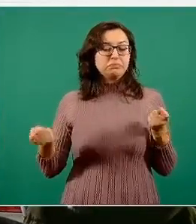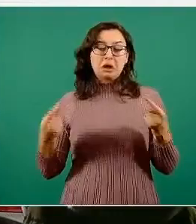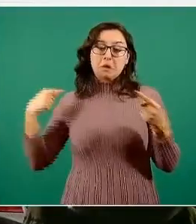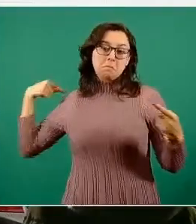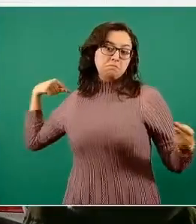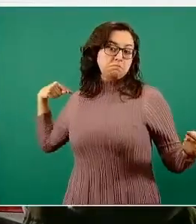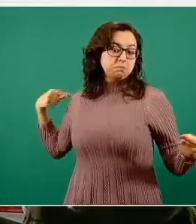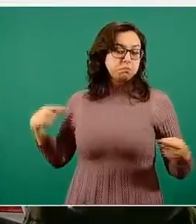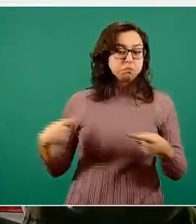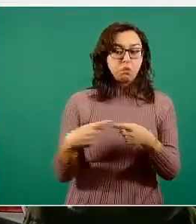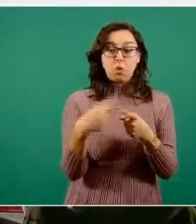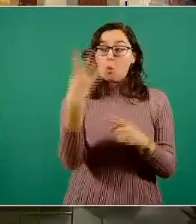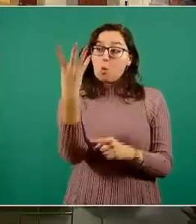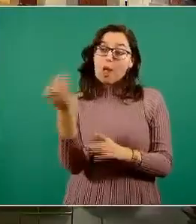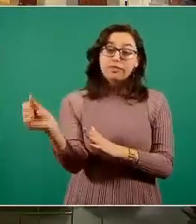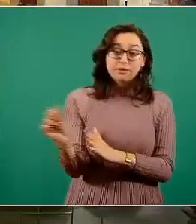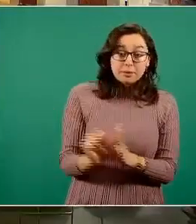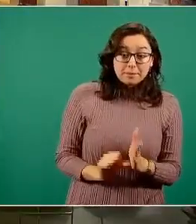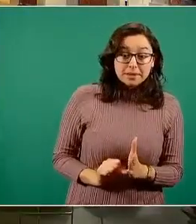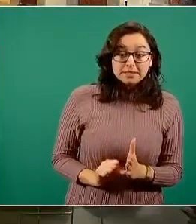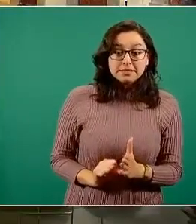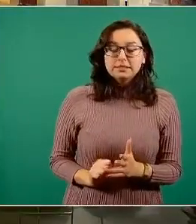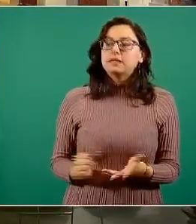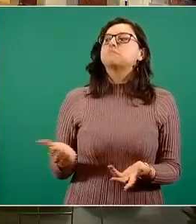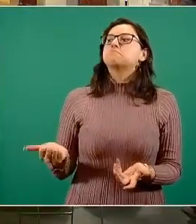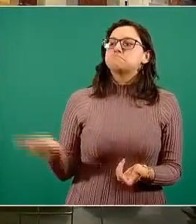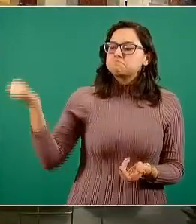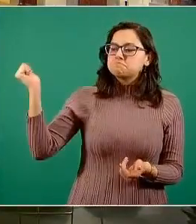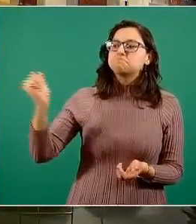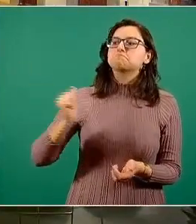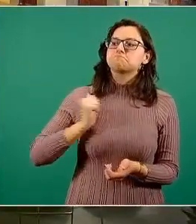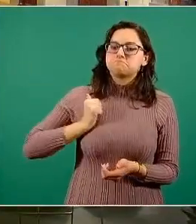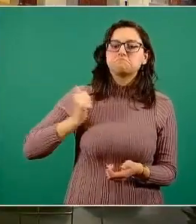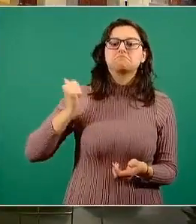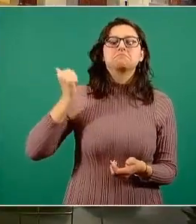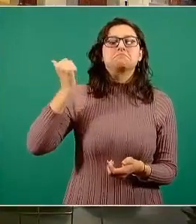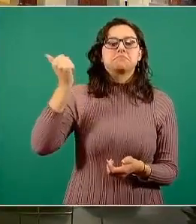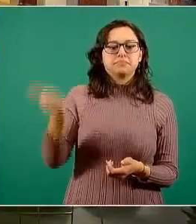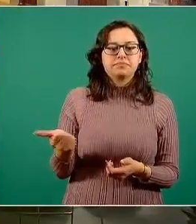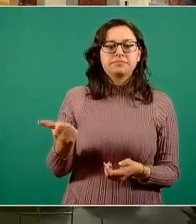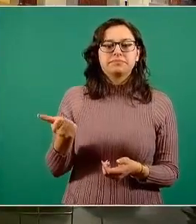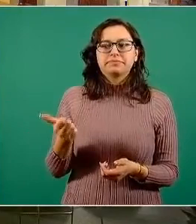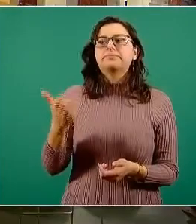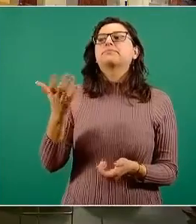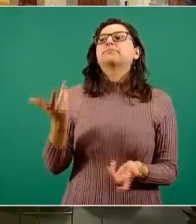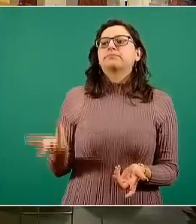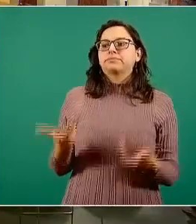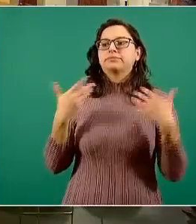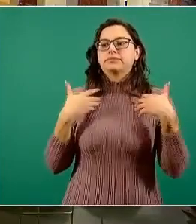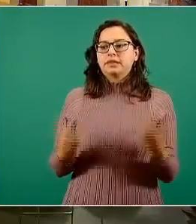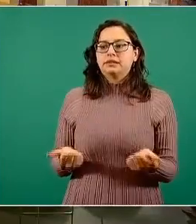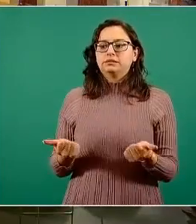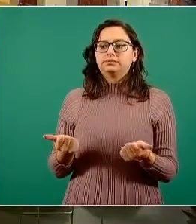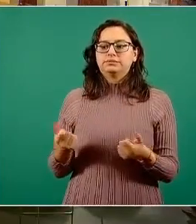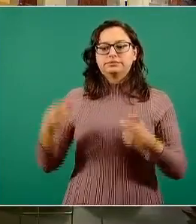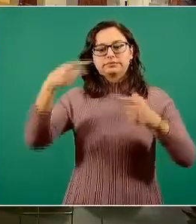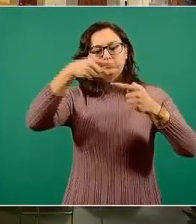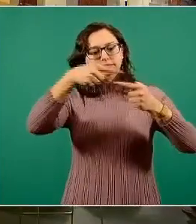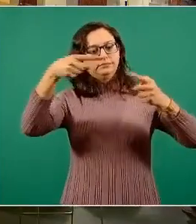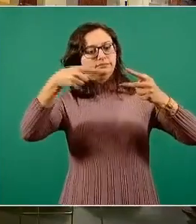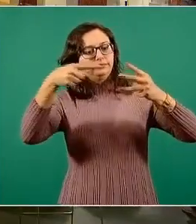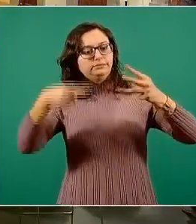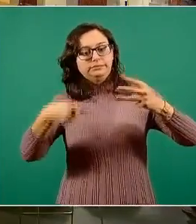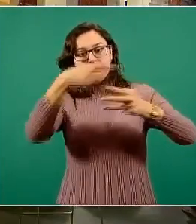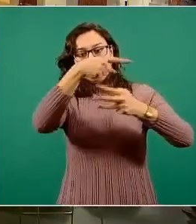semanas. Entonces, aprovechando esa condición de salud pública y conociendo que existen tres ejes de priorización,